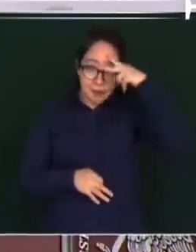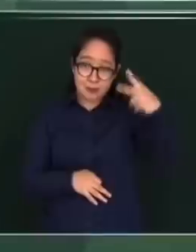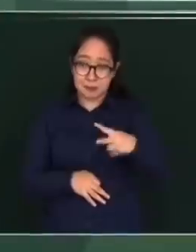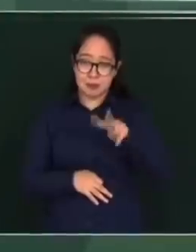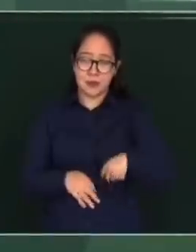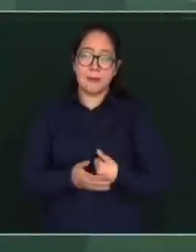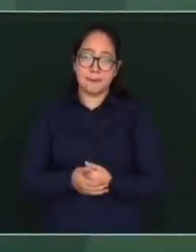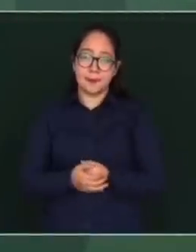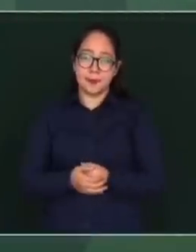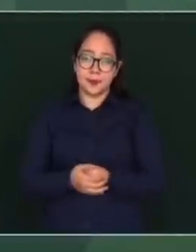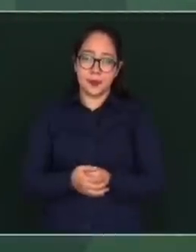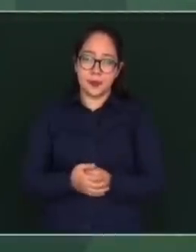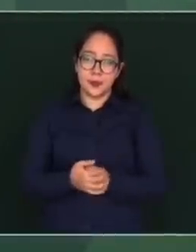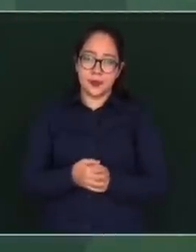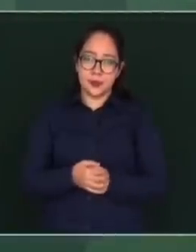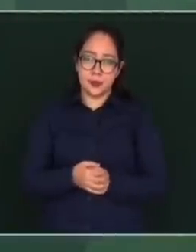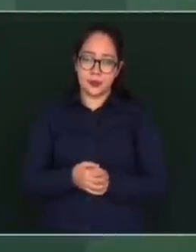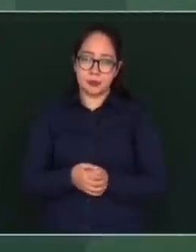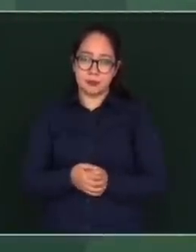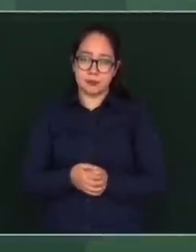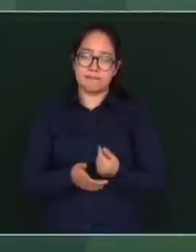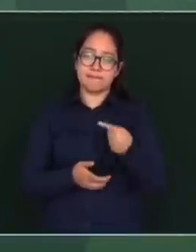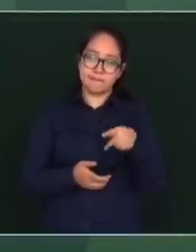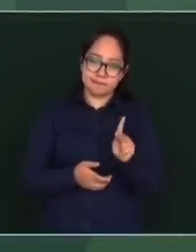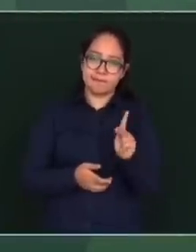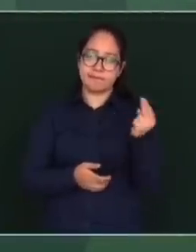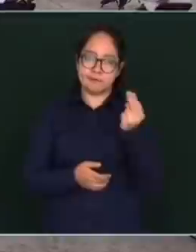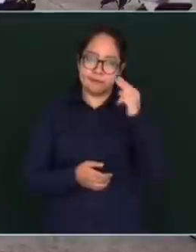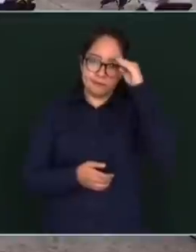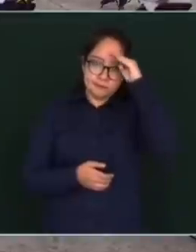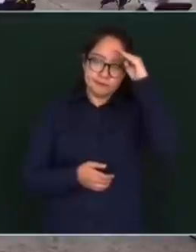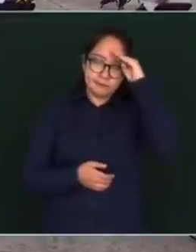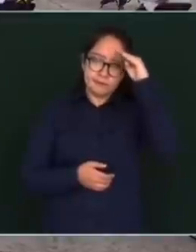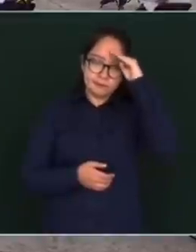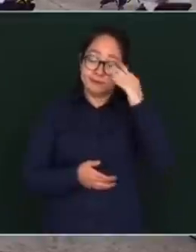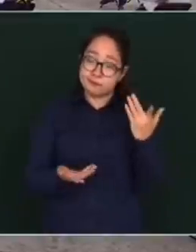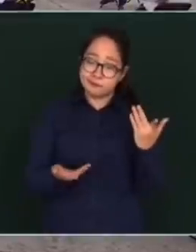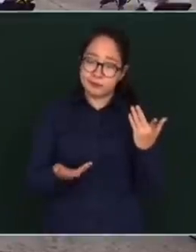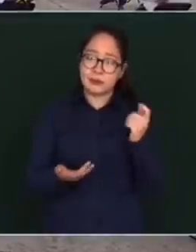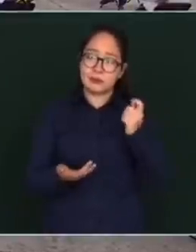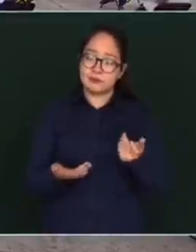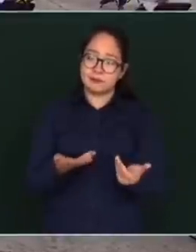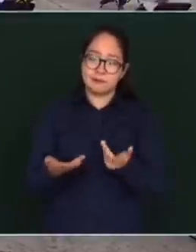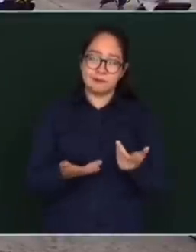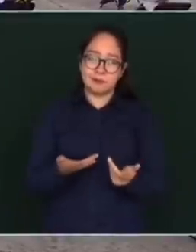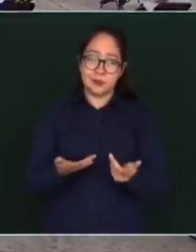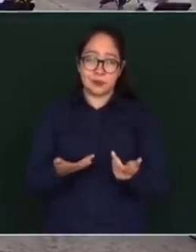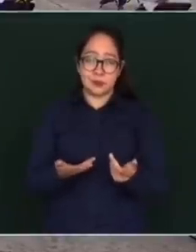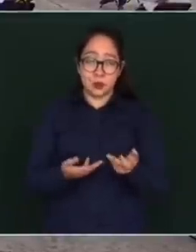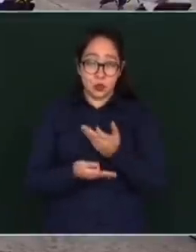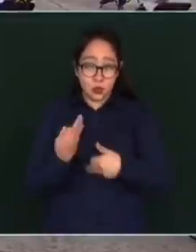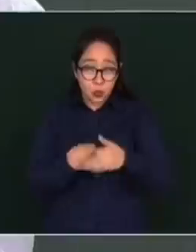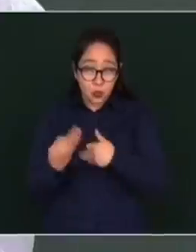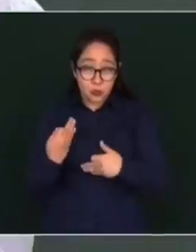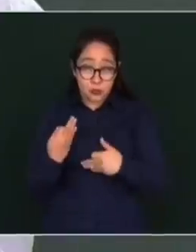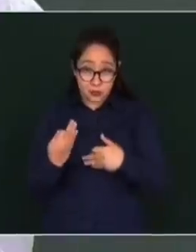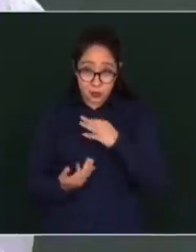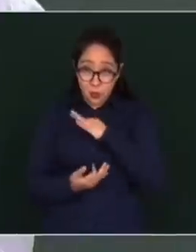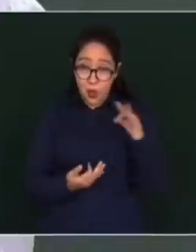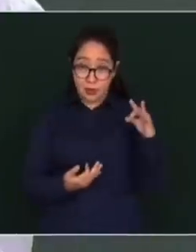Nada más que debemos también de pensar que desgraciadamente no todos podemos viajar